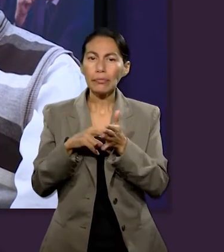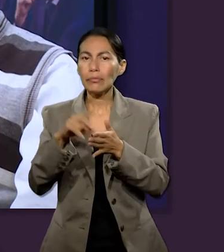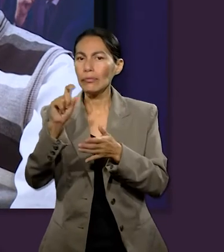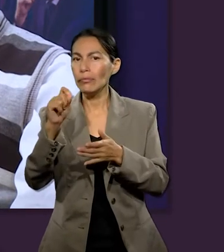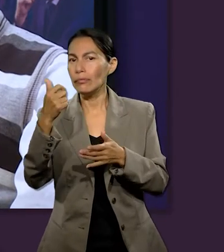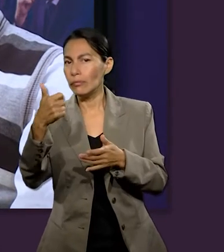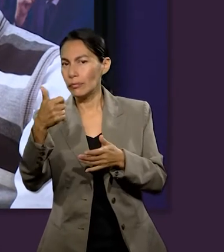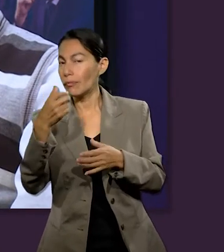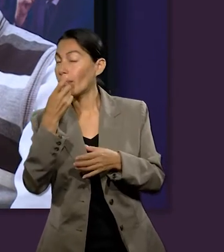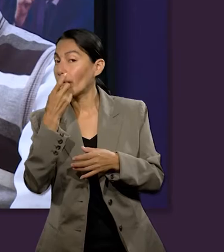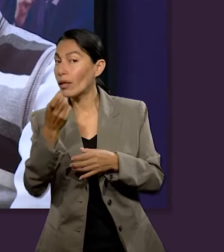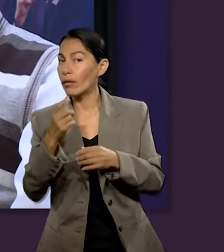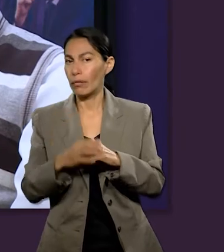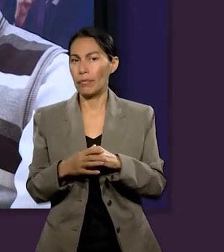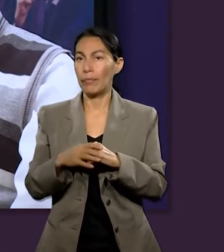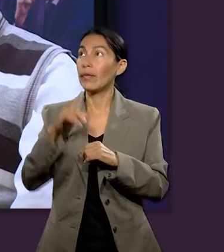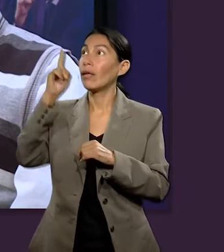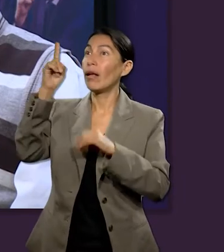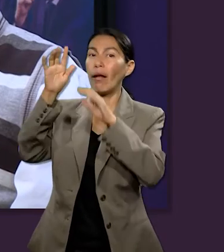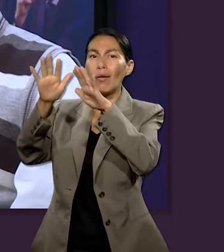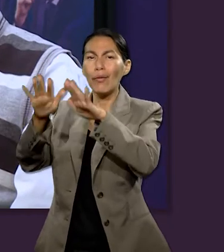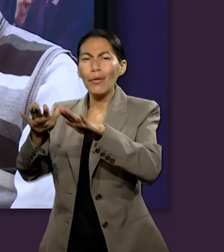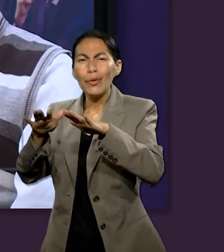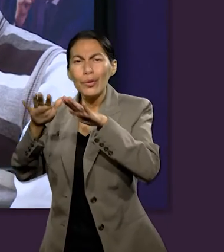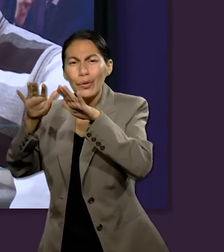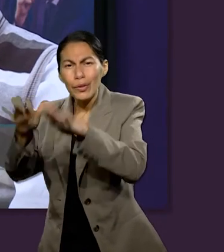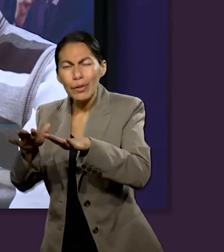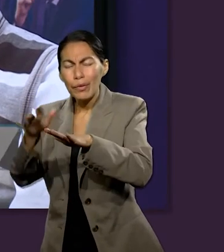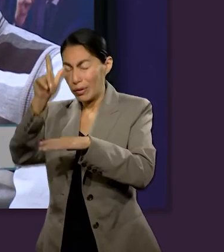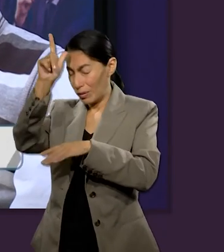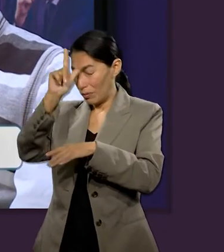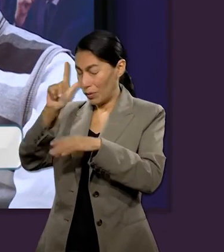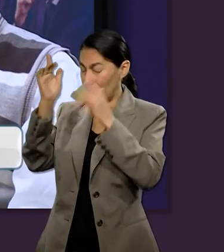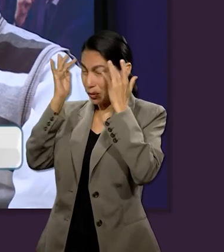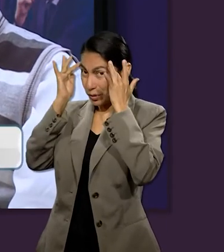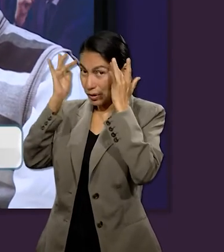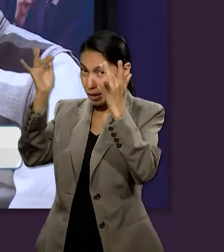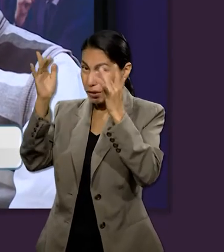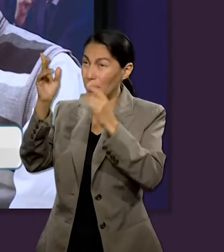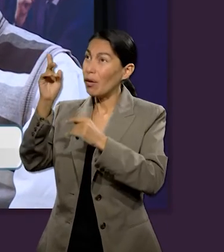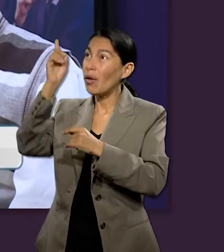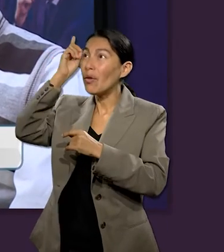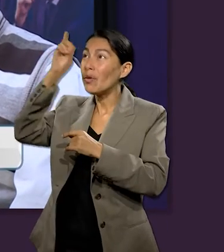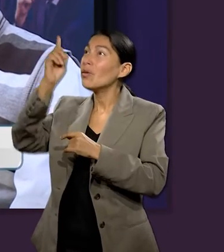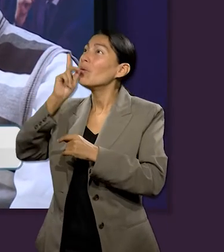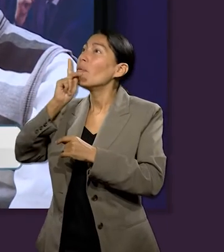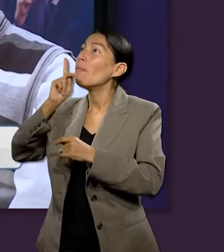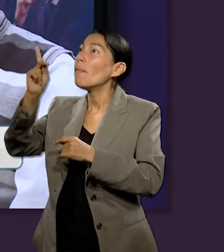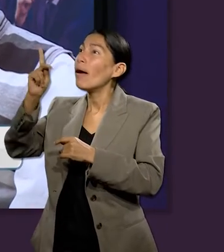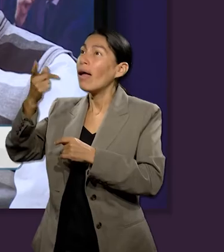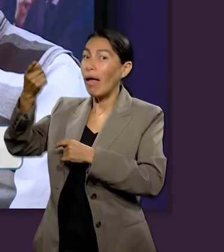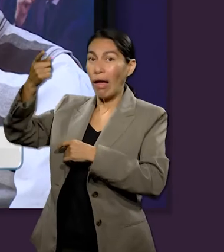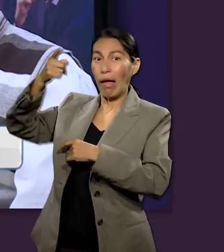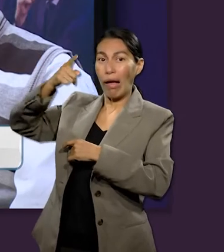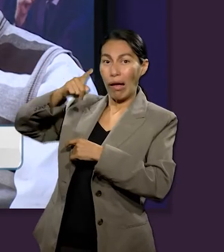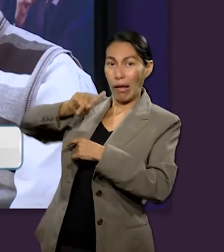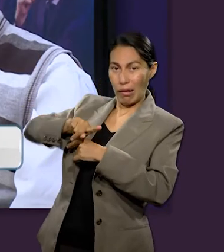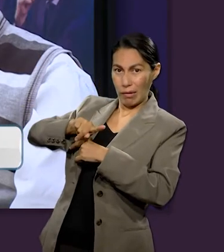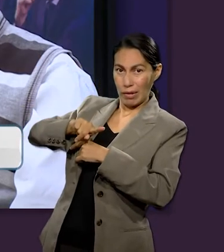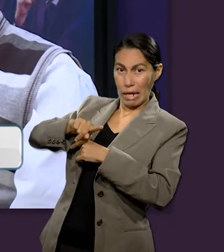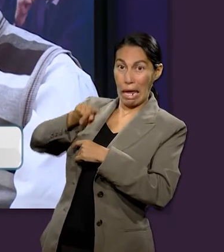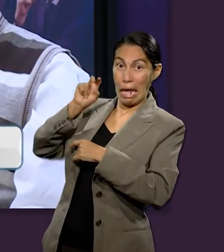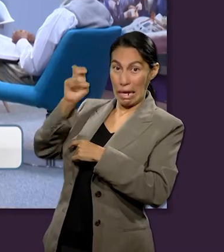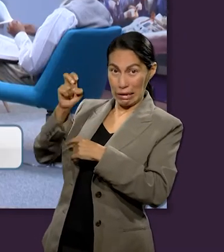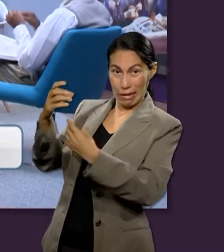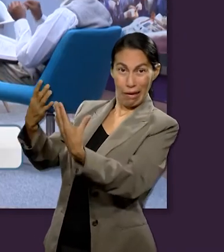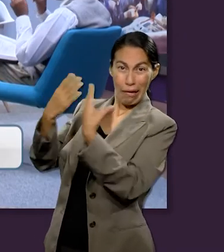14 y el versículo 26 dice El Consolador, el Espíritu Santo, a quien el Padre enviará